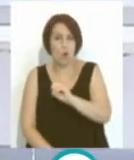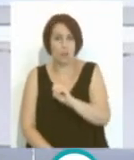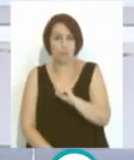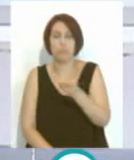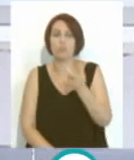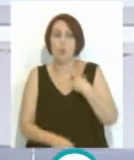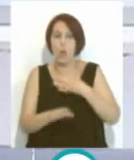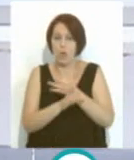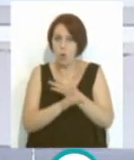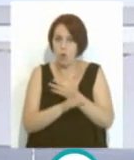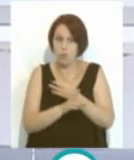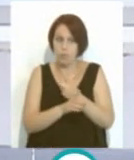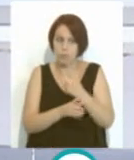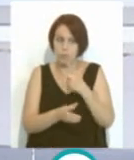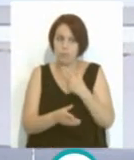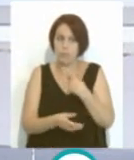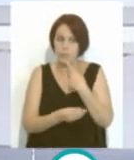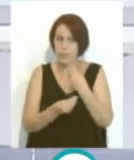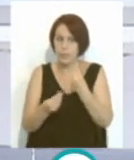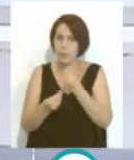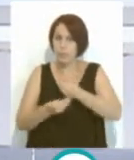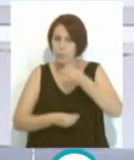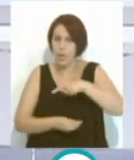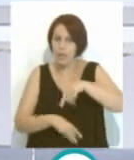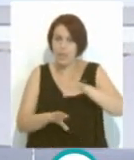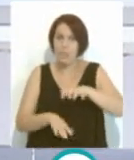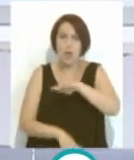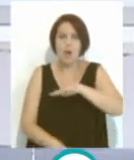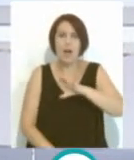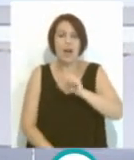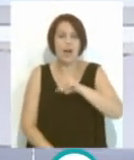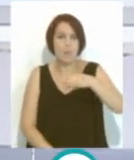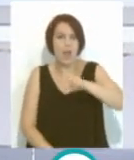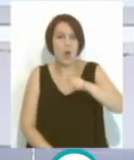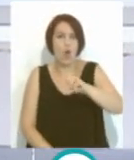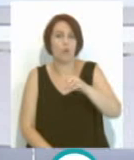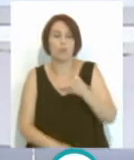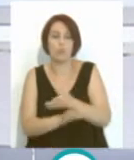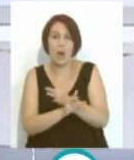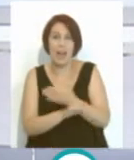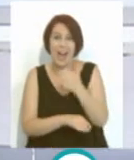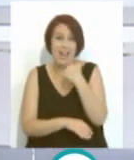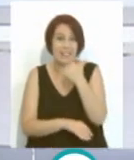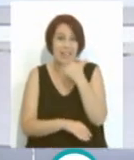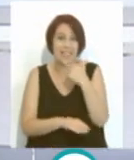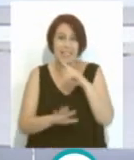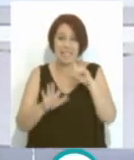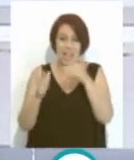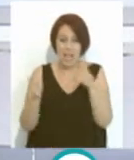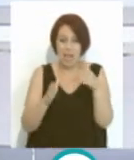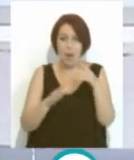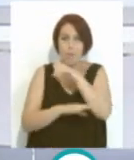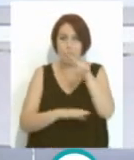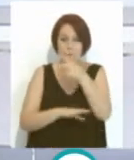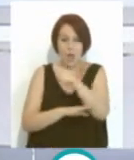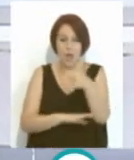dejó una impronta muy buena en Cádiz, pero lo de Carmelo jugar casi seis temporadas consecutivas en